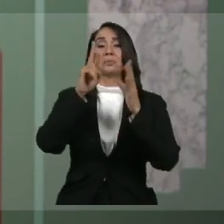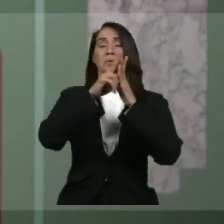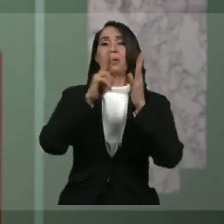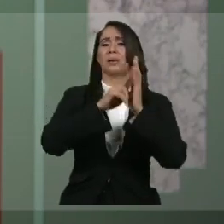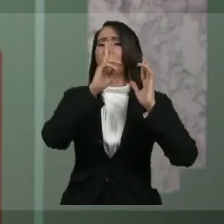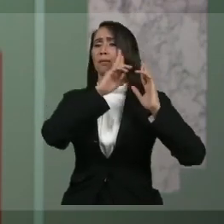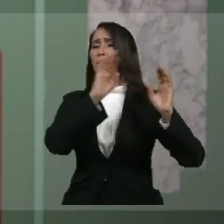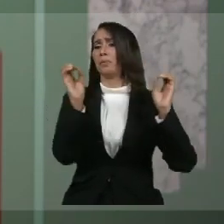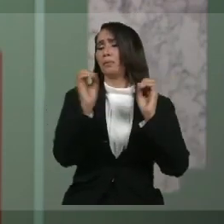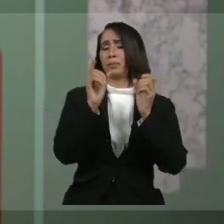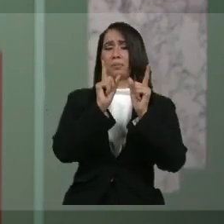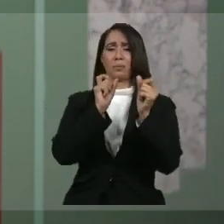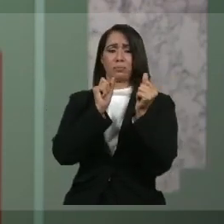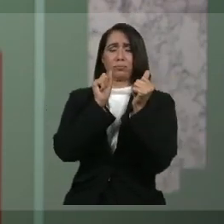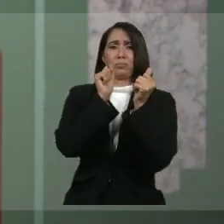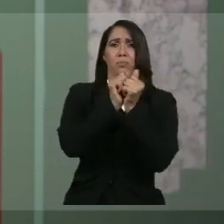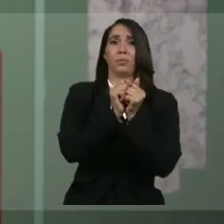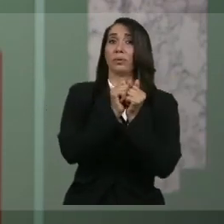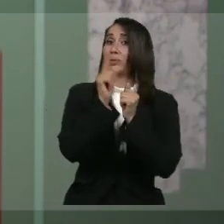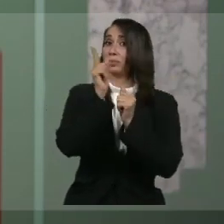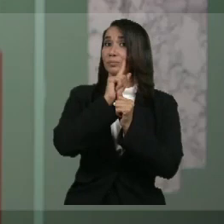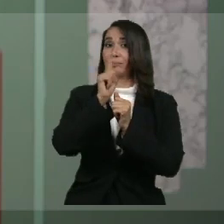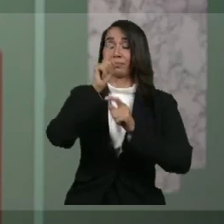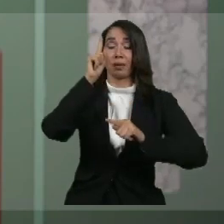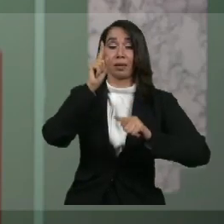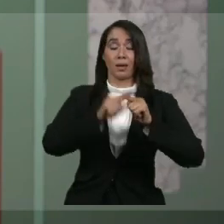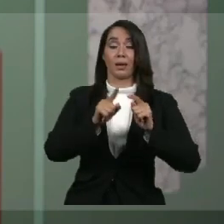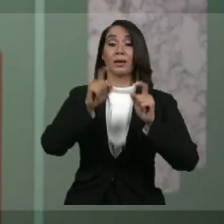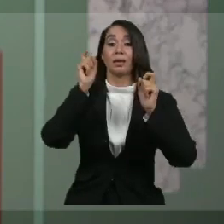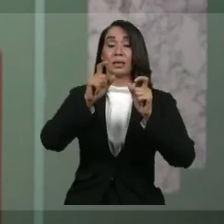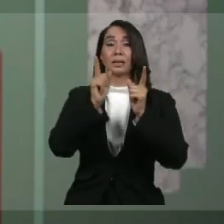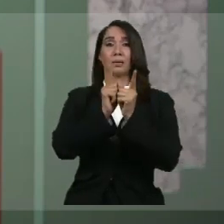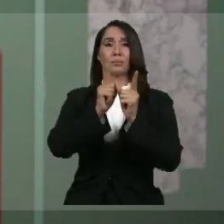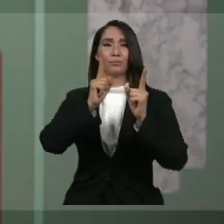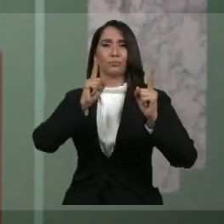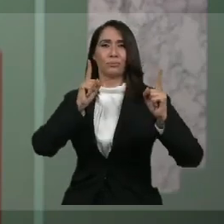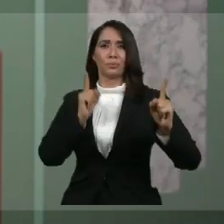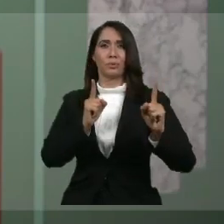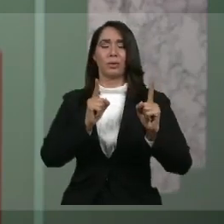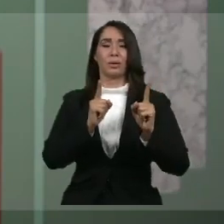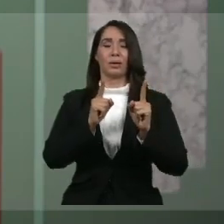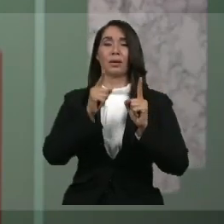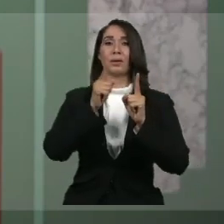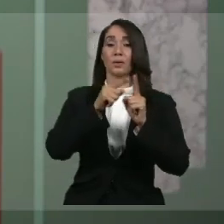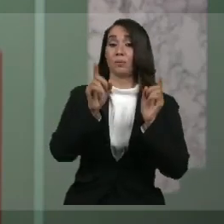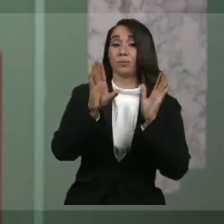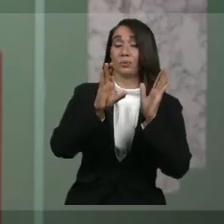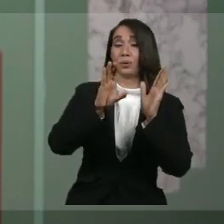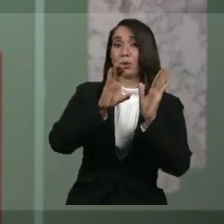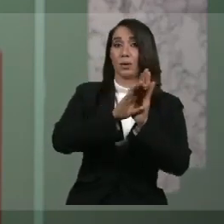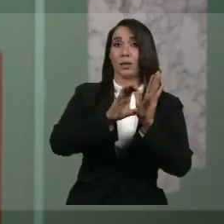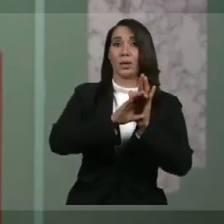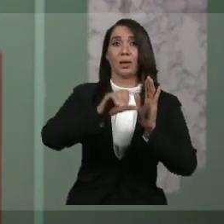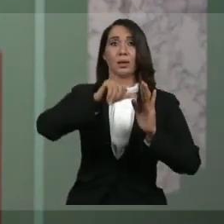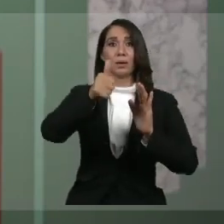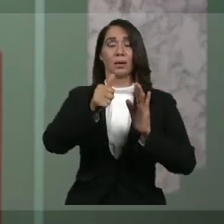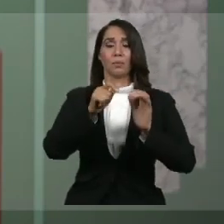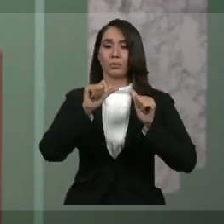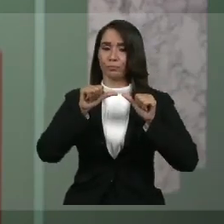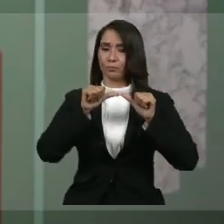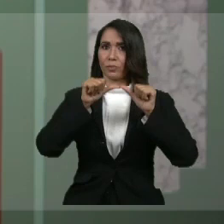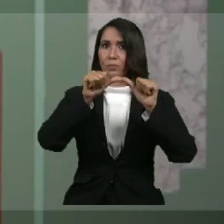normas de distanciamiento físico y de aislamiento social que con tanta ejemplaridad hemos